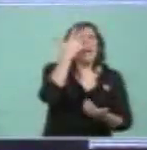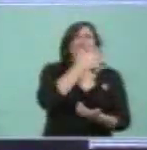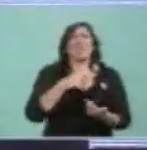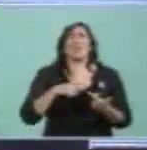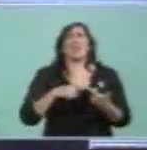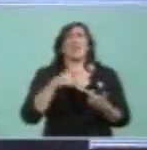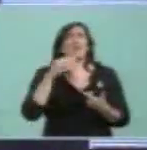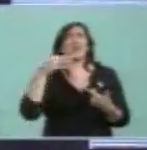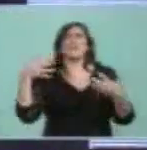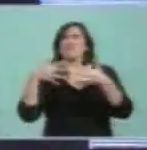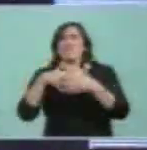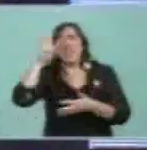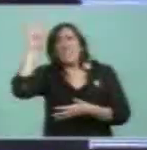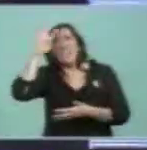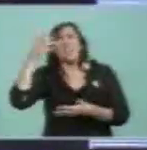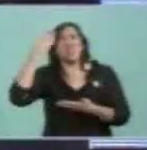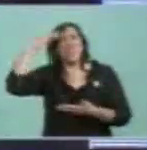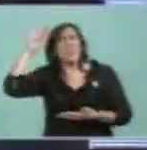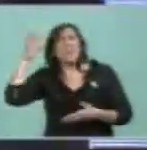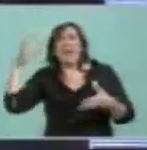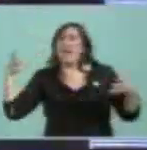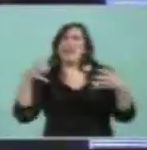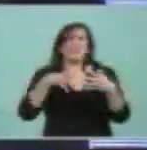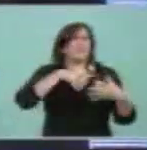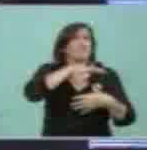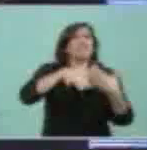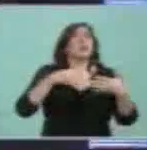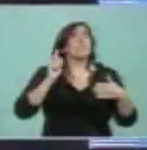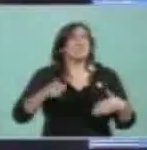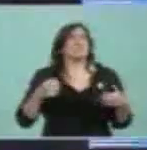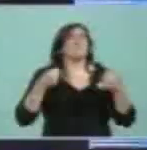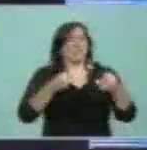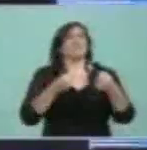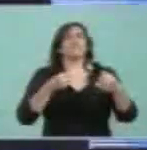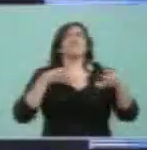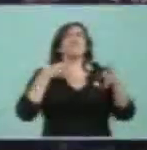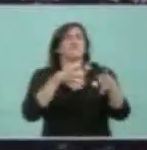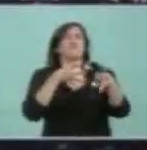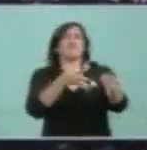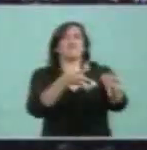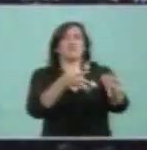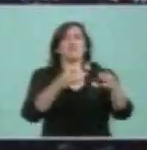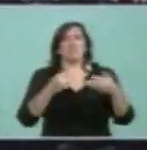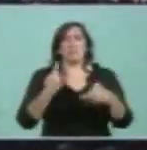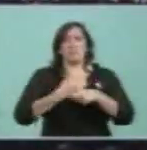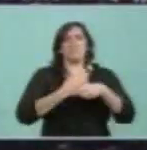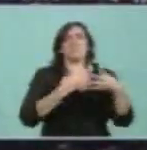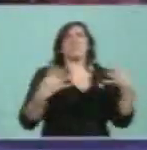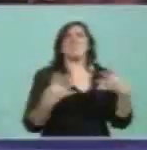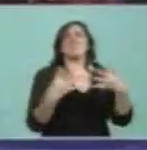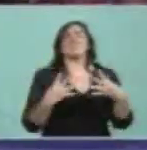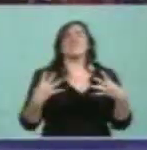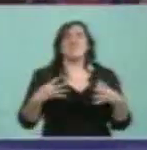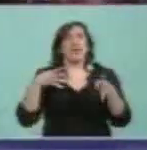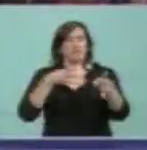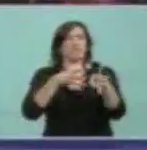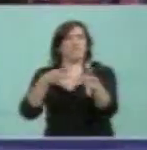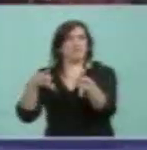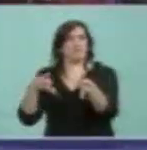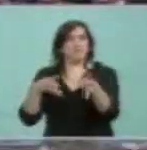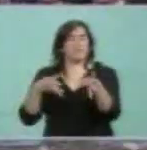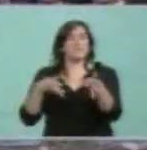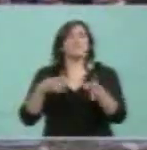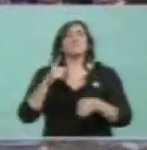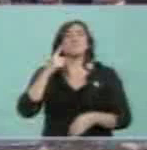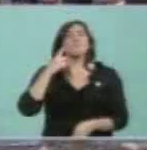mulatos, indios, que eran los que iban al frente de batalla. El